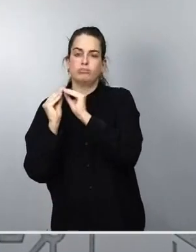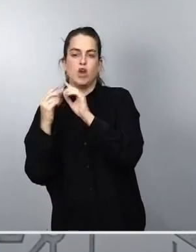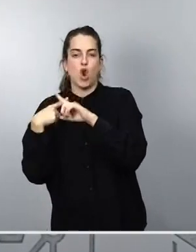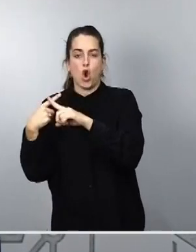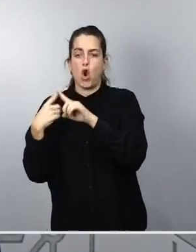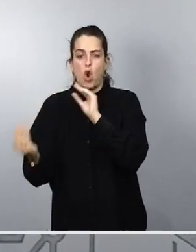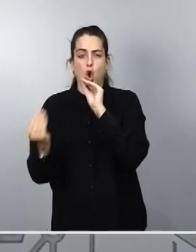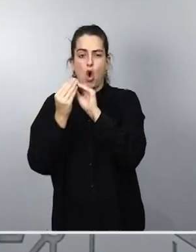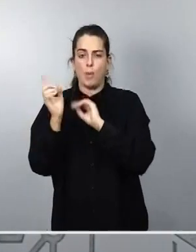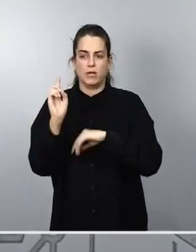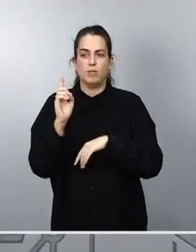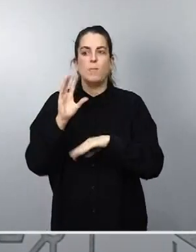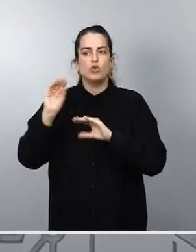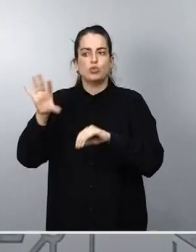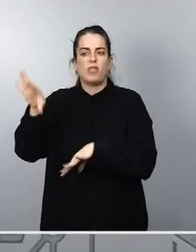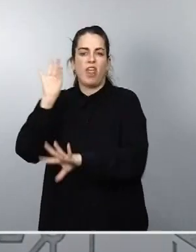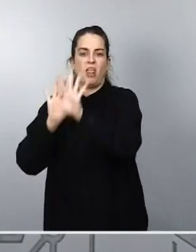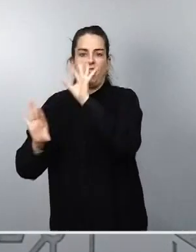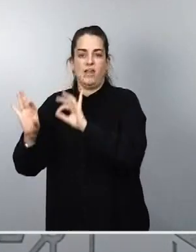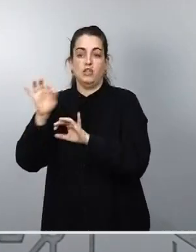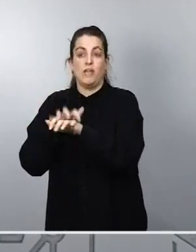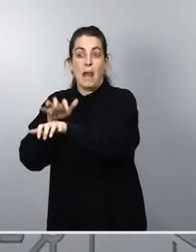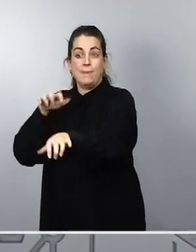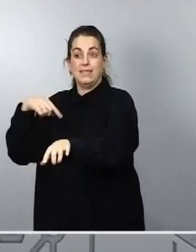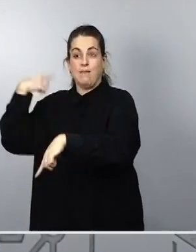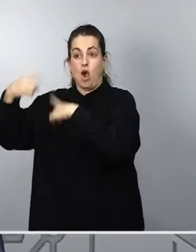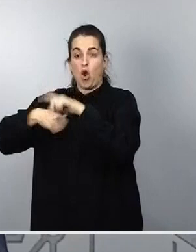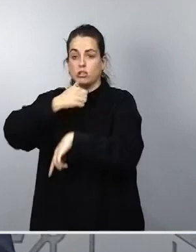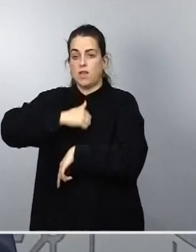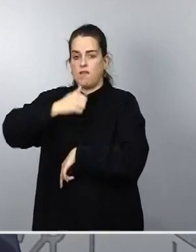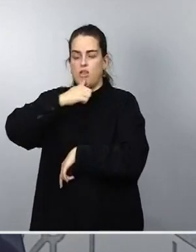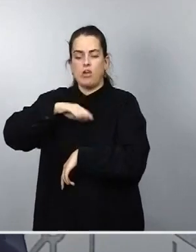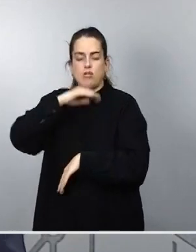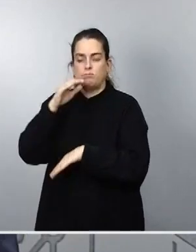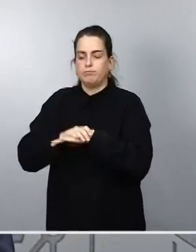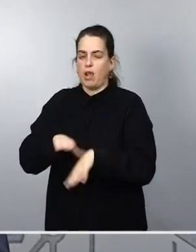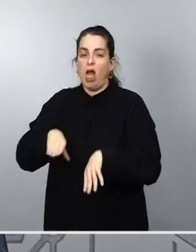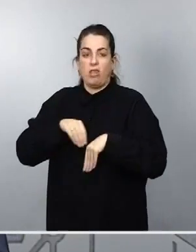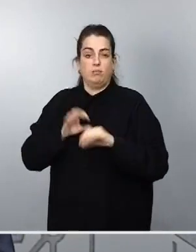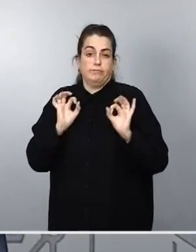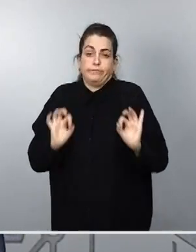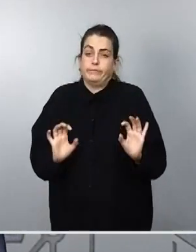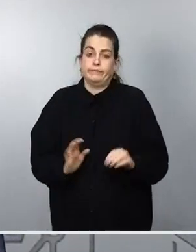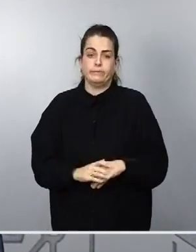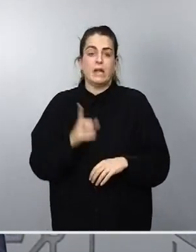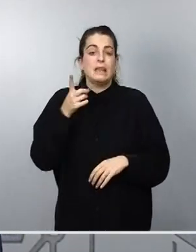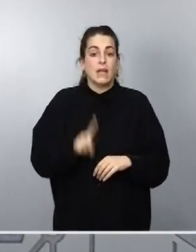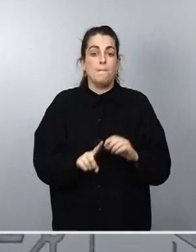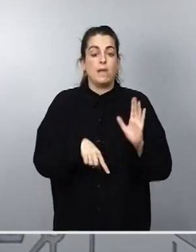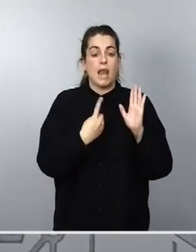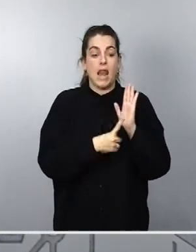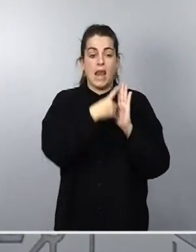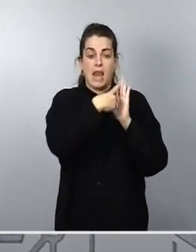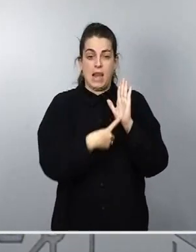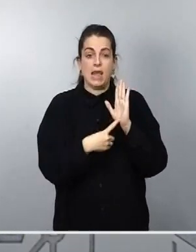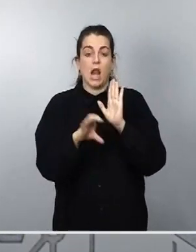ayer por la actual mayoría conservadora del Tribunal Constitucional. Y también, conforme a la ley, conforme a la Constitución,